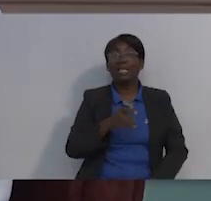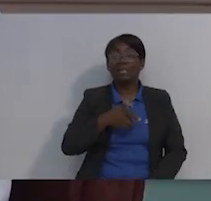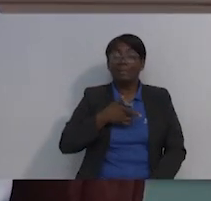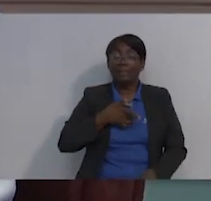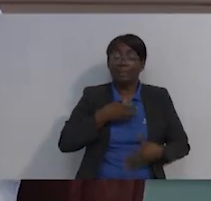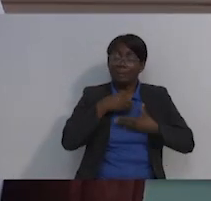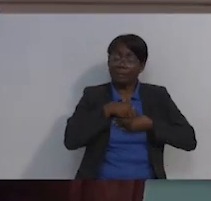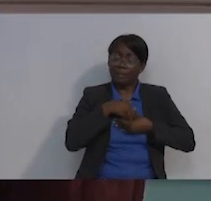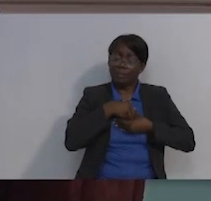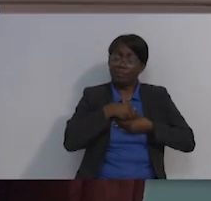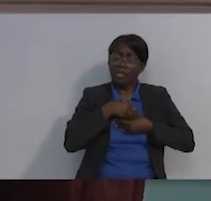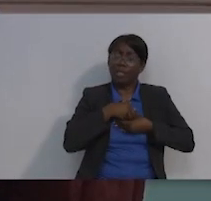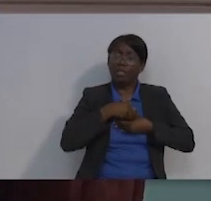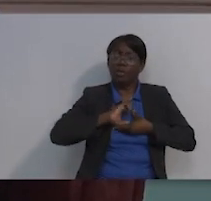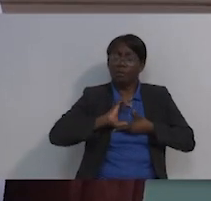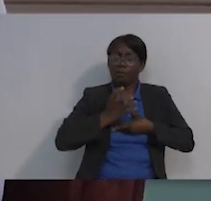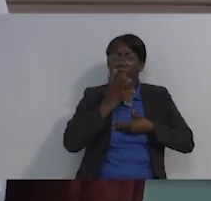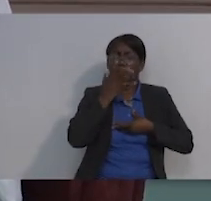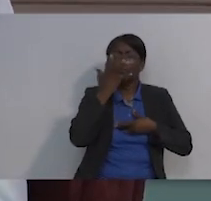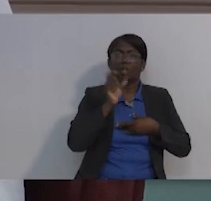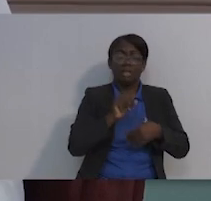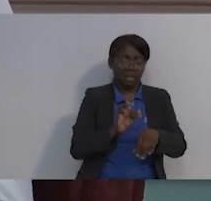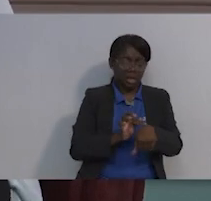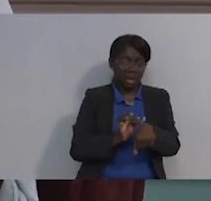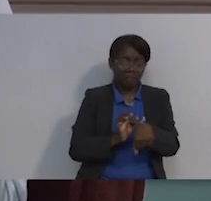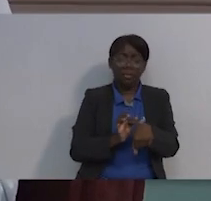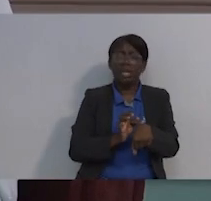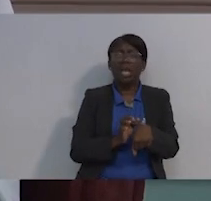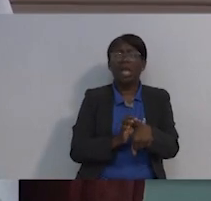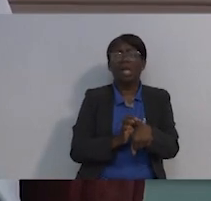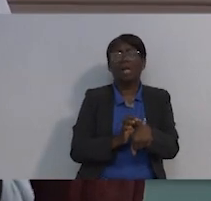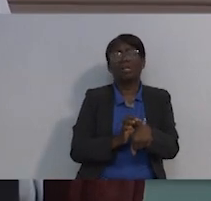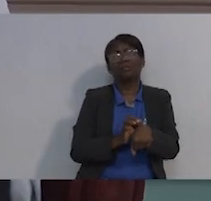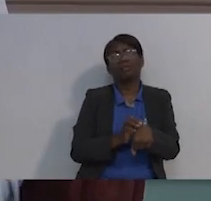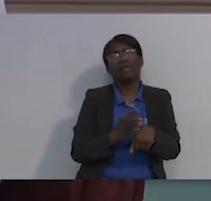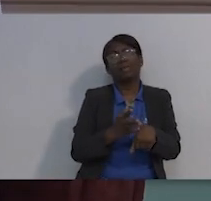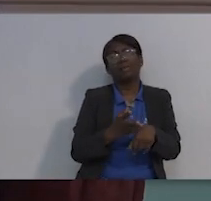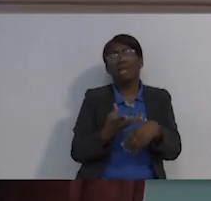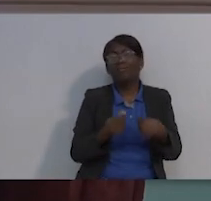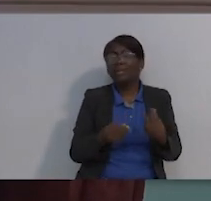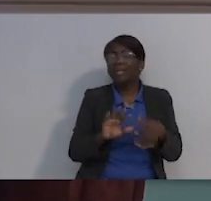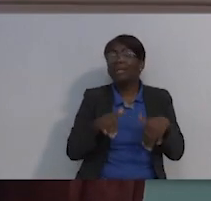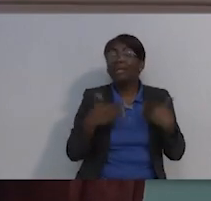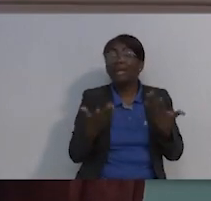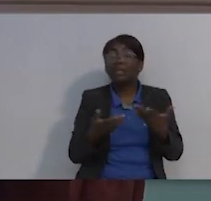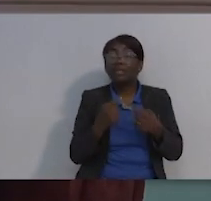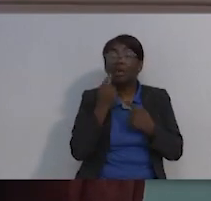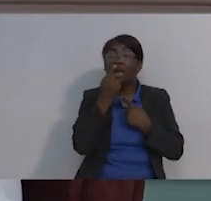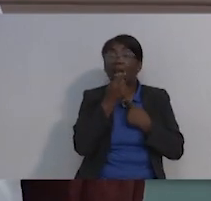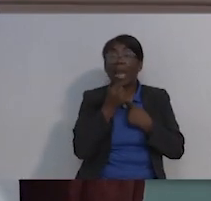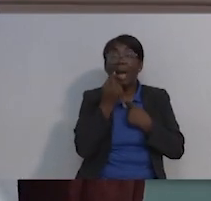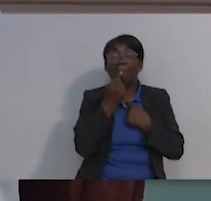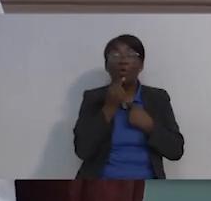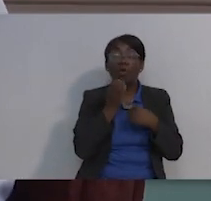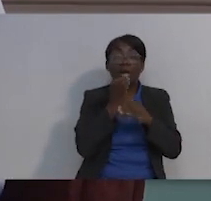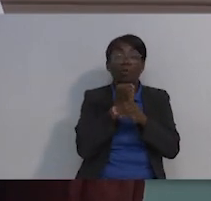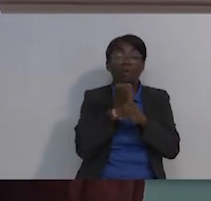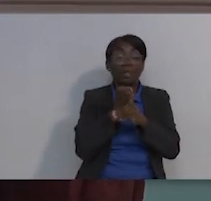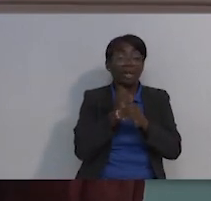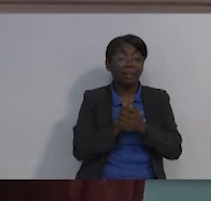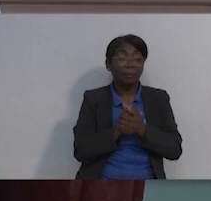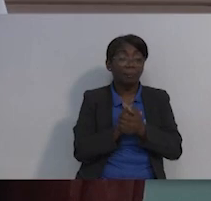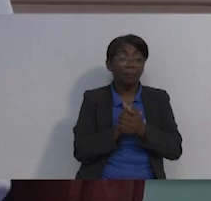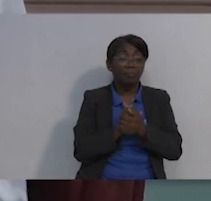puedes hacer para la piel? La boca, te la tienes que cuidar. Hacer tus buches de agua con sal y bicarbonato para que no te salgan aftas. O